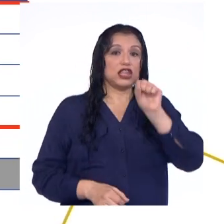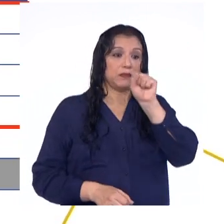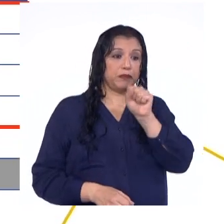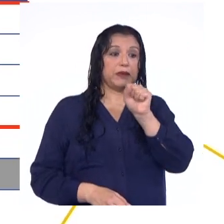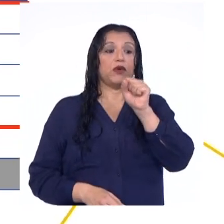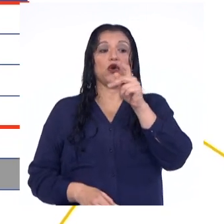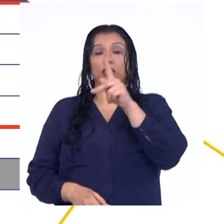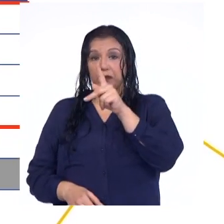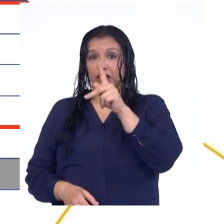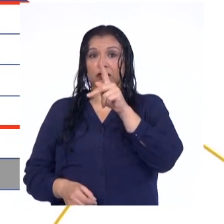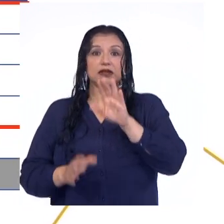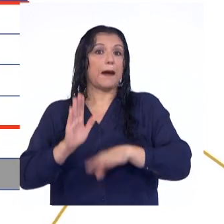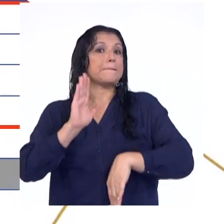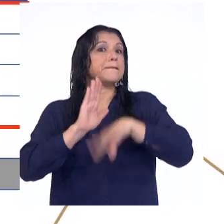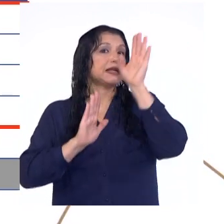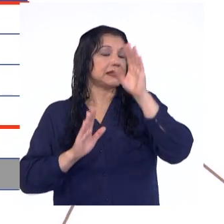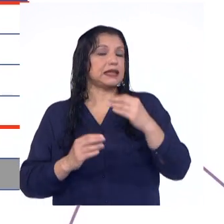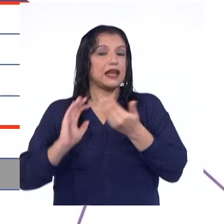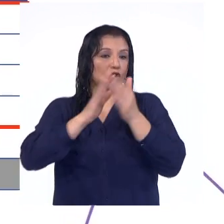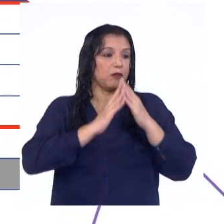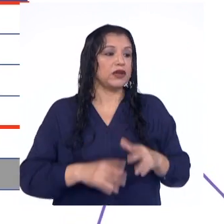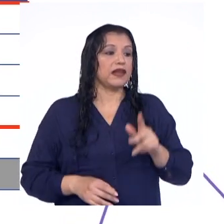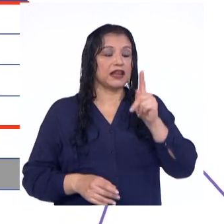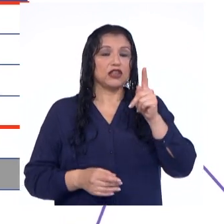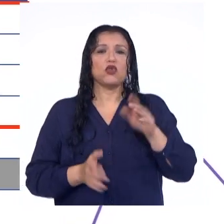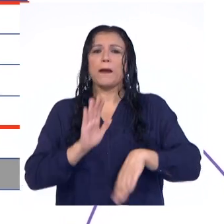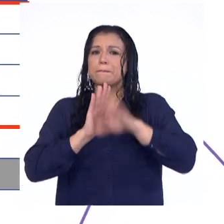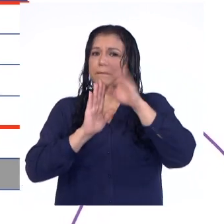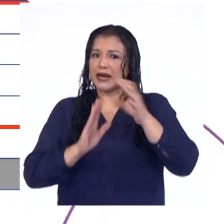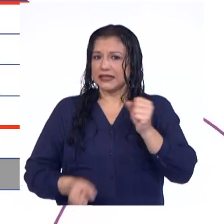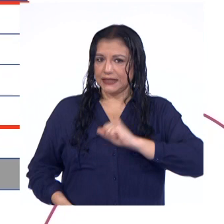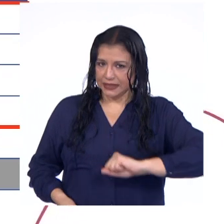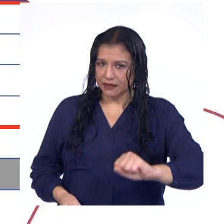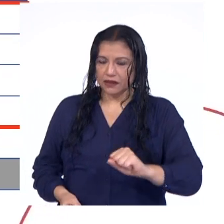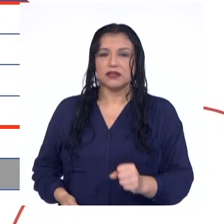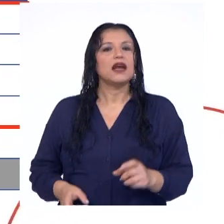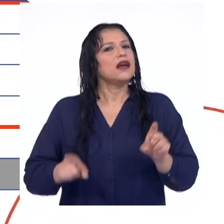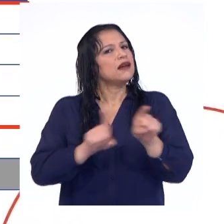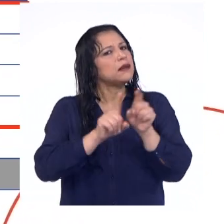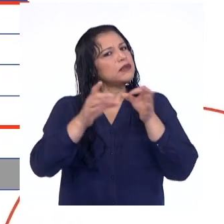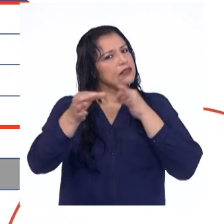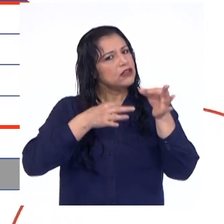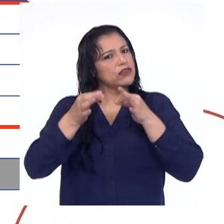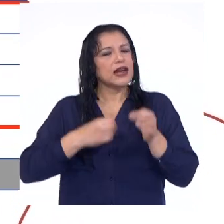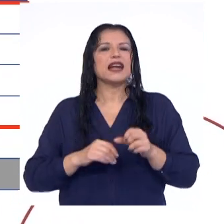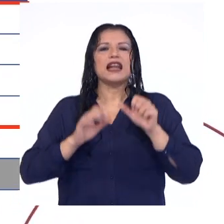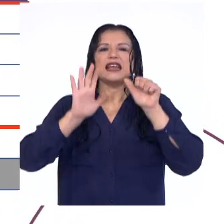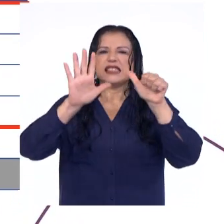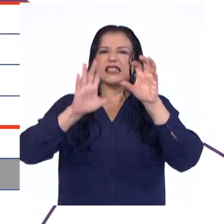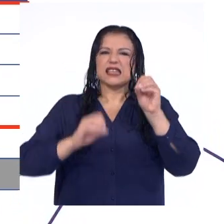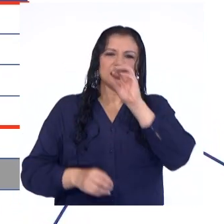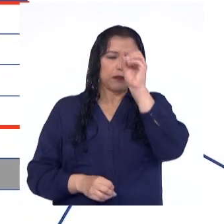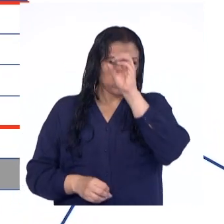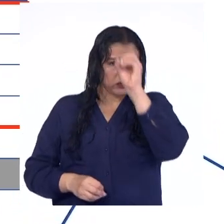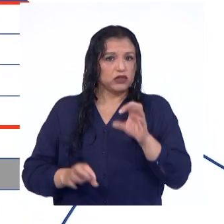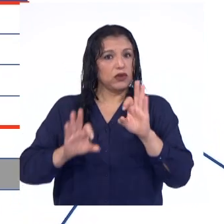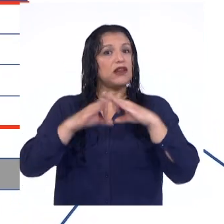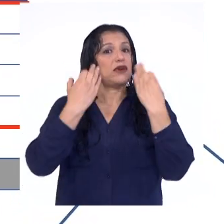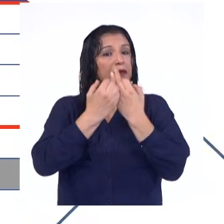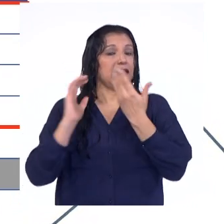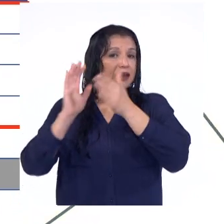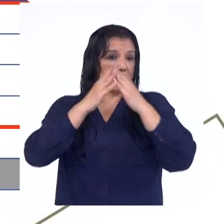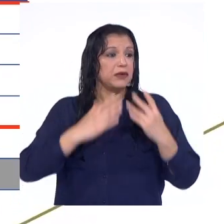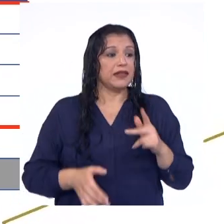supera a la comunidad Kishwa en número de hijos. Además, quiere decir que el 60% de familias de la comunidad